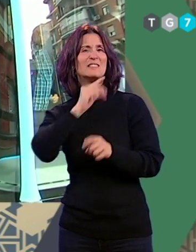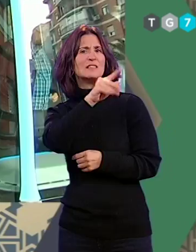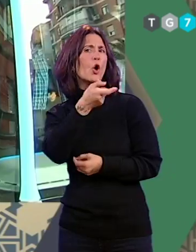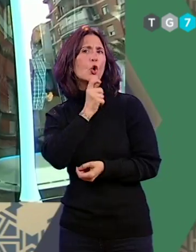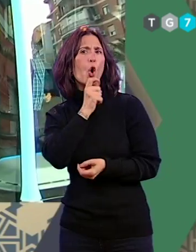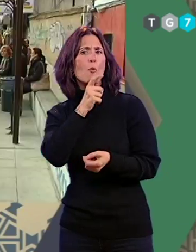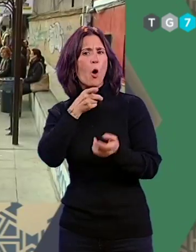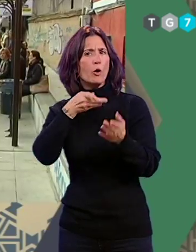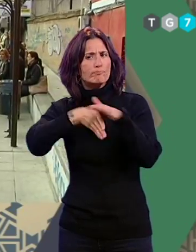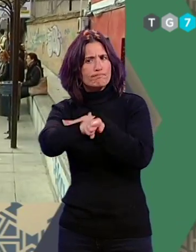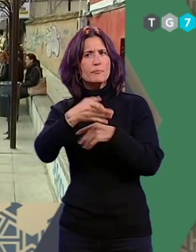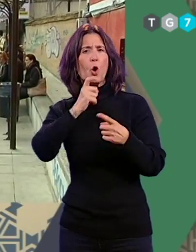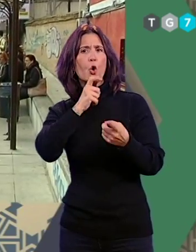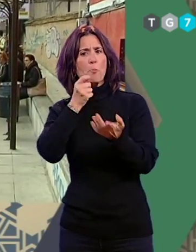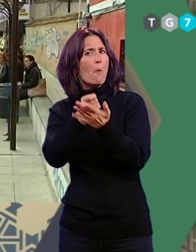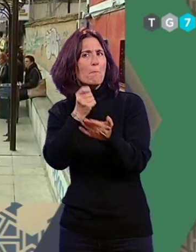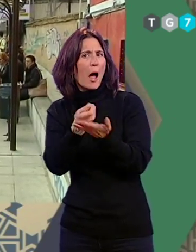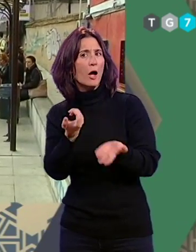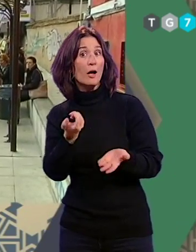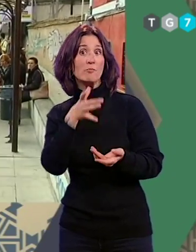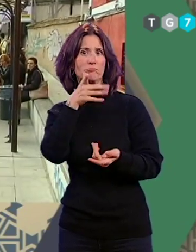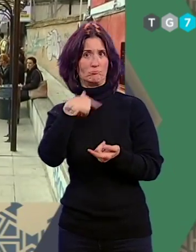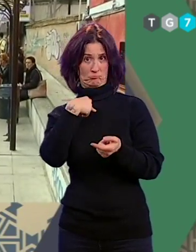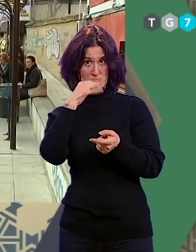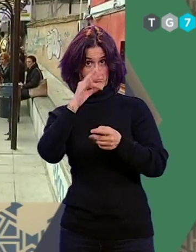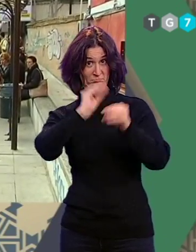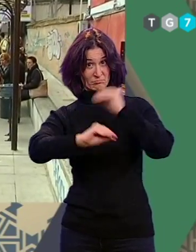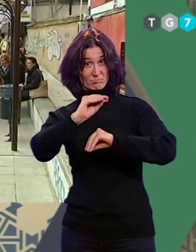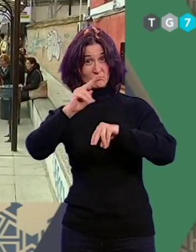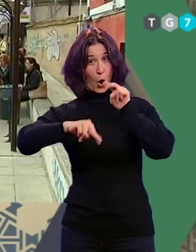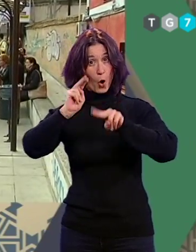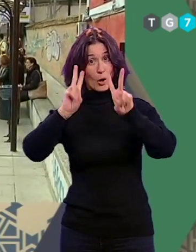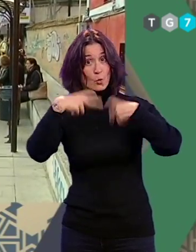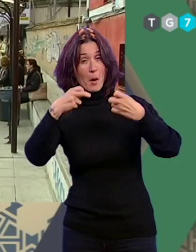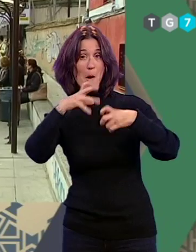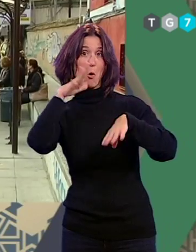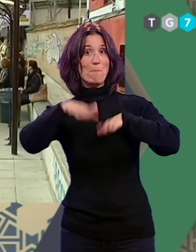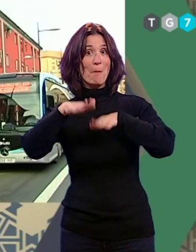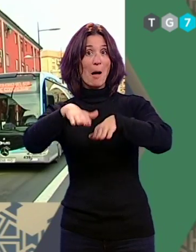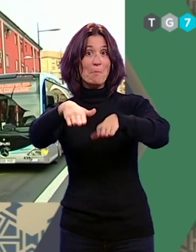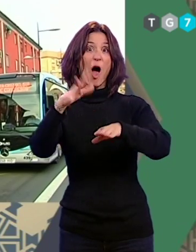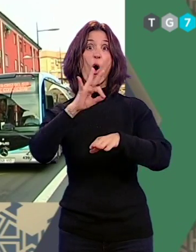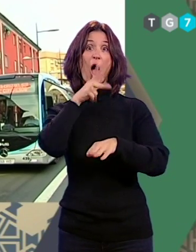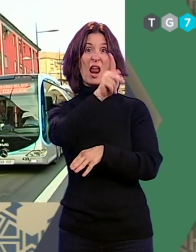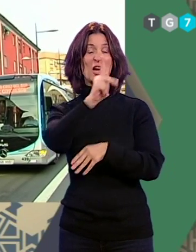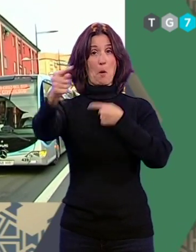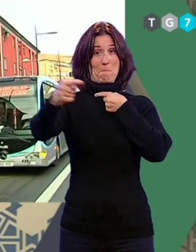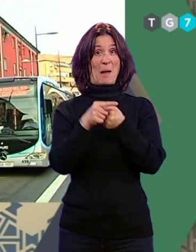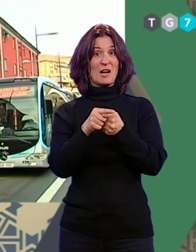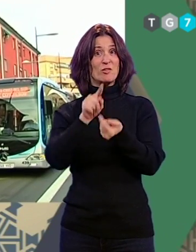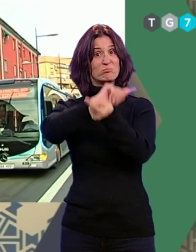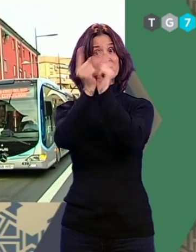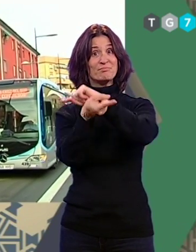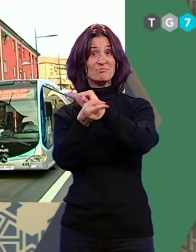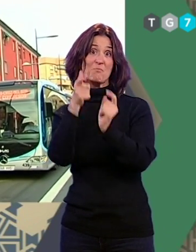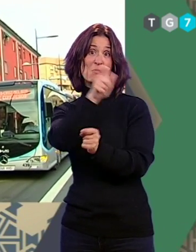realizará el pago, además de cuestionar si se realizarán obras en todas las paradas o si la disminución de kilómetros se traducirá